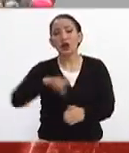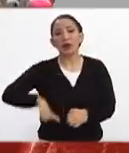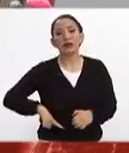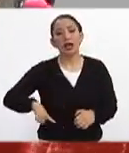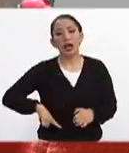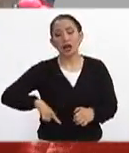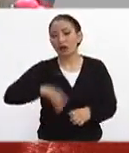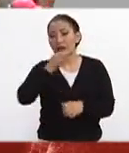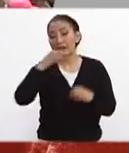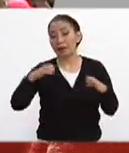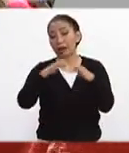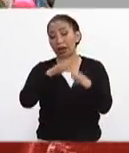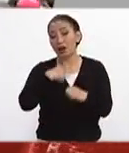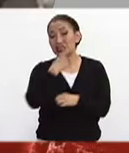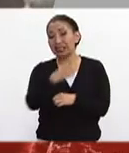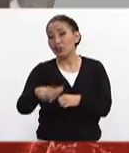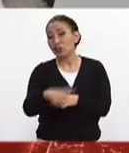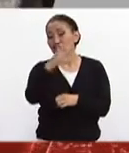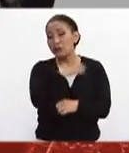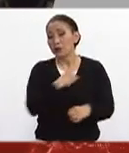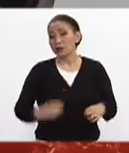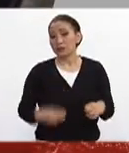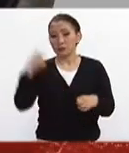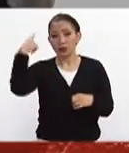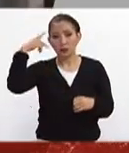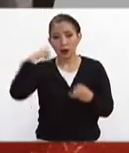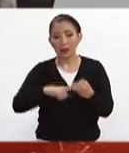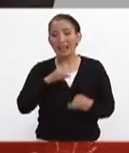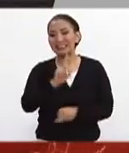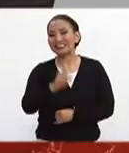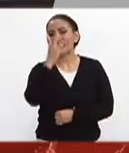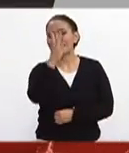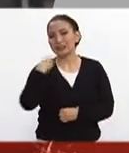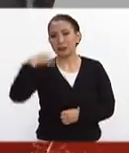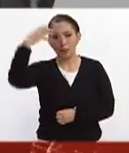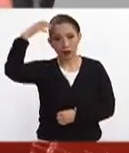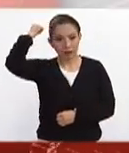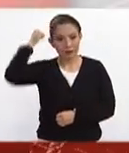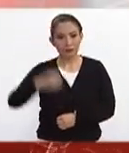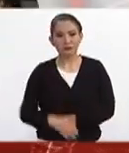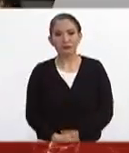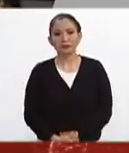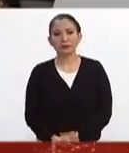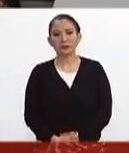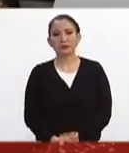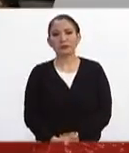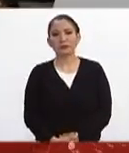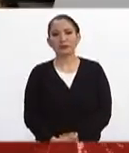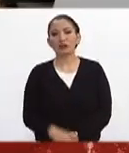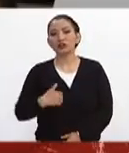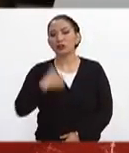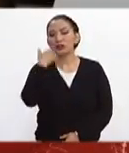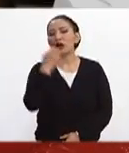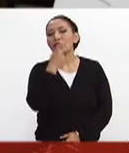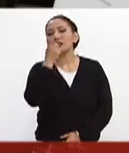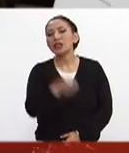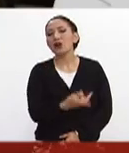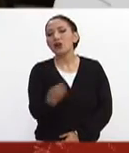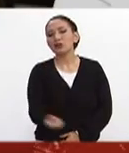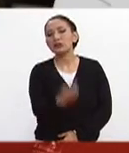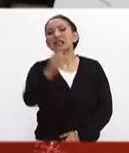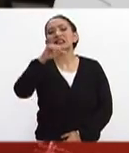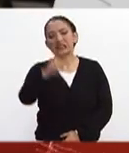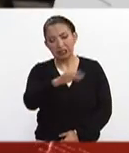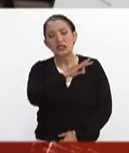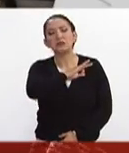Gobernación declara emergencia en 112 municipios de Puebla y 33 de Morelos. Quiero reiterar ante ustedes que